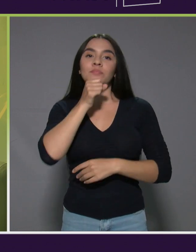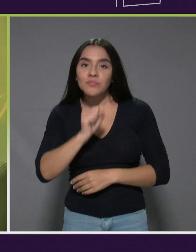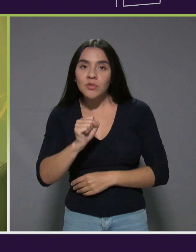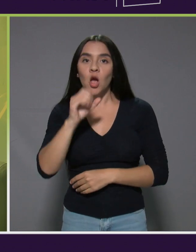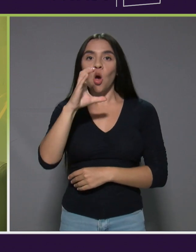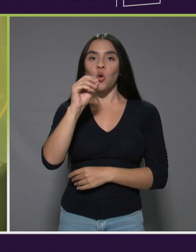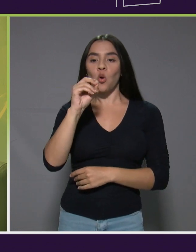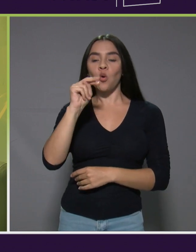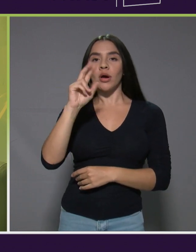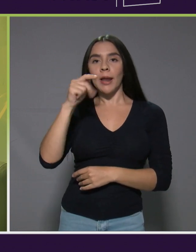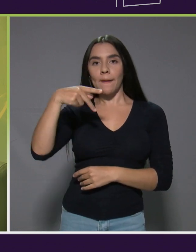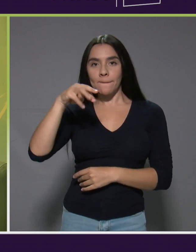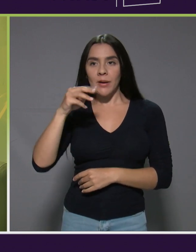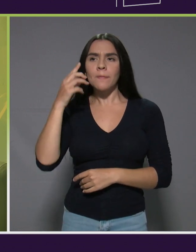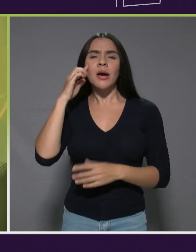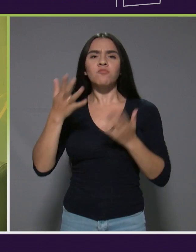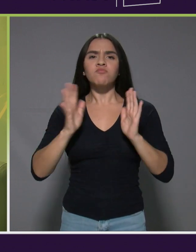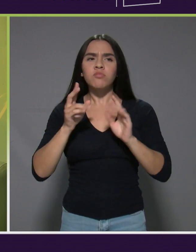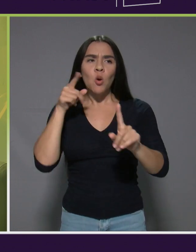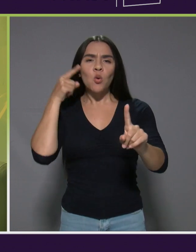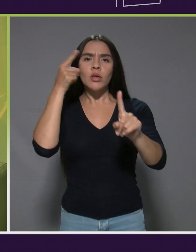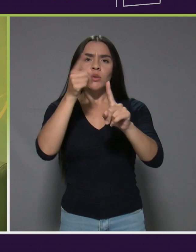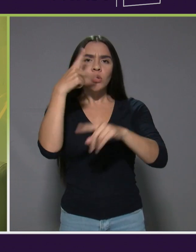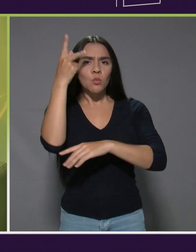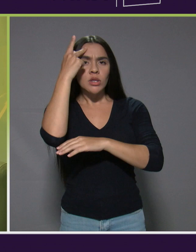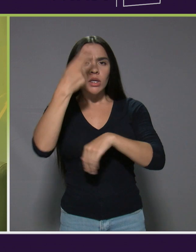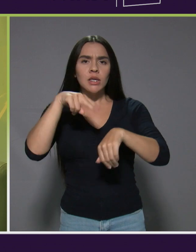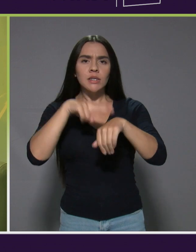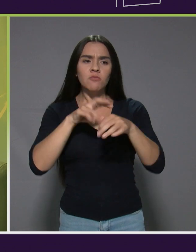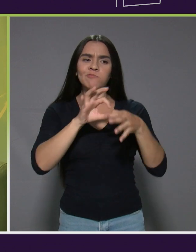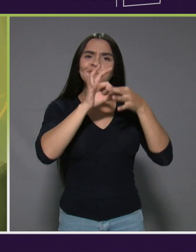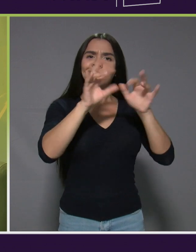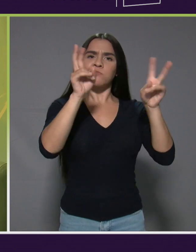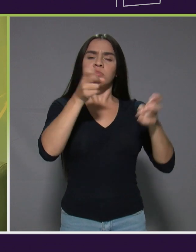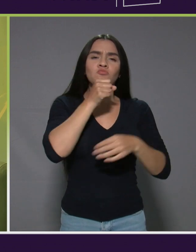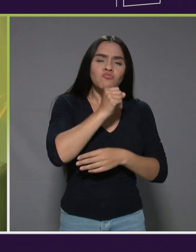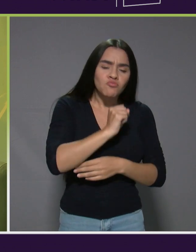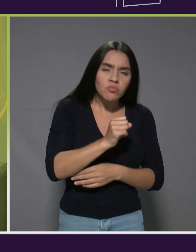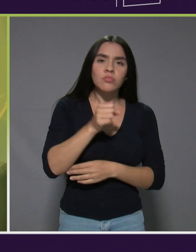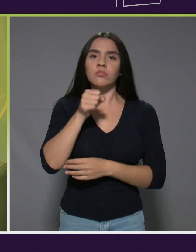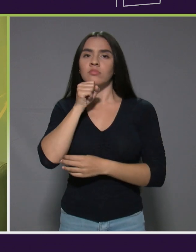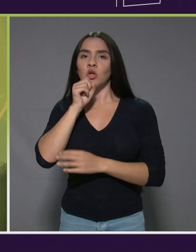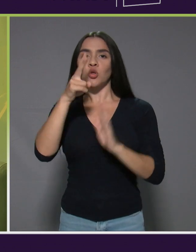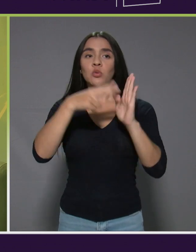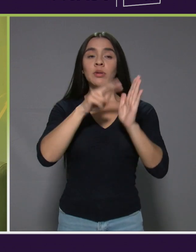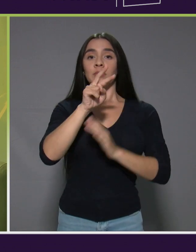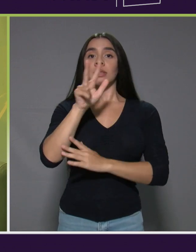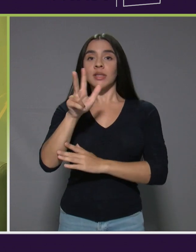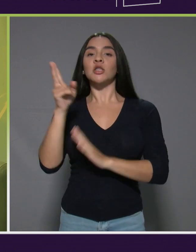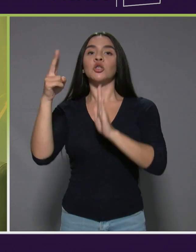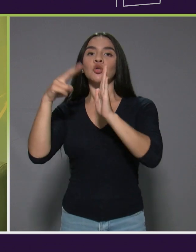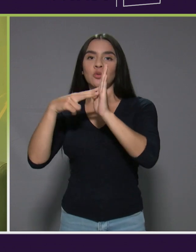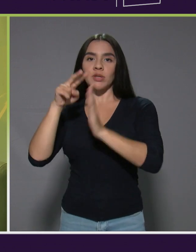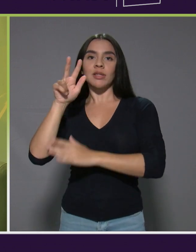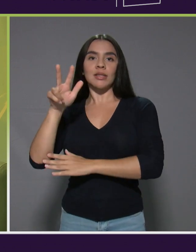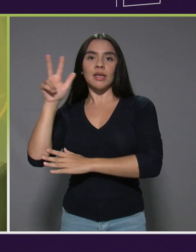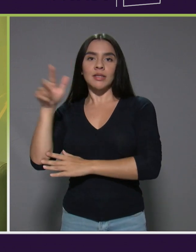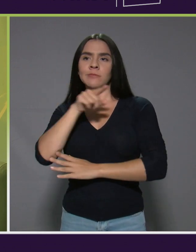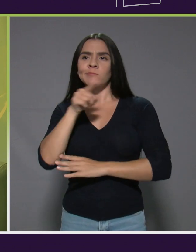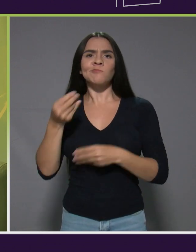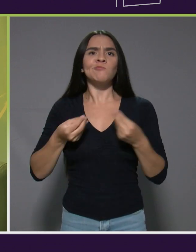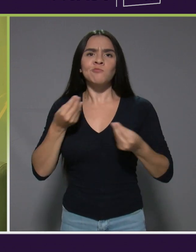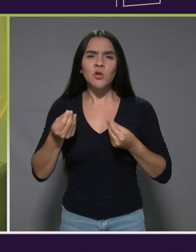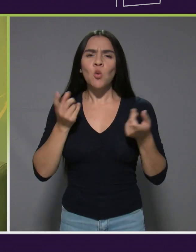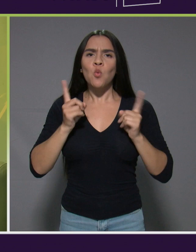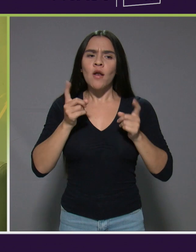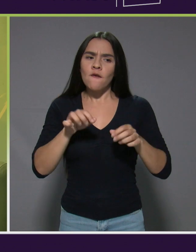para conversar sobre los objetivos de la Política Nacional sobre Envejecimiento y Vejez 2023-2033 y cuáles serán las